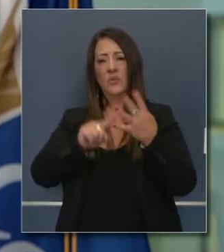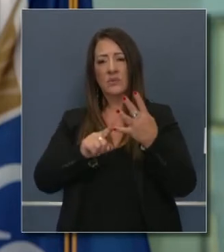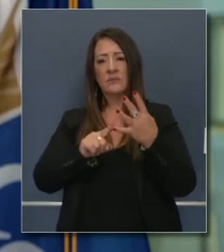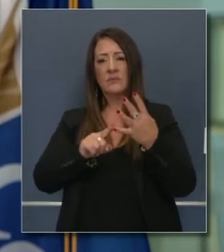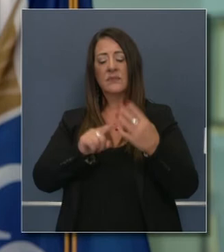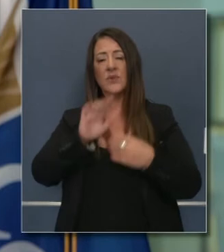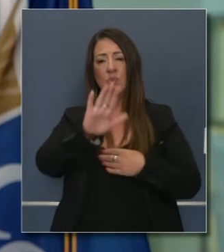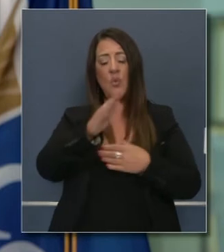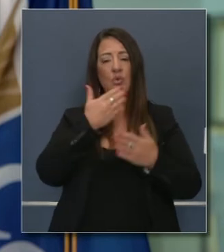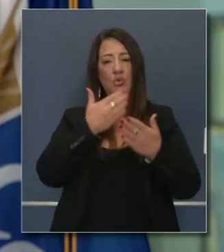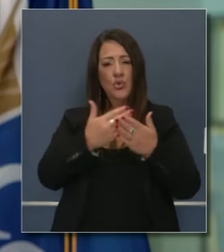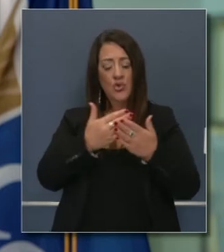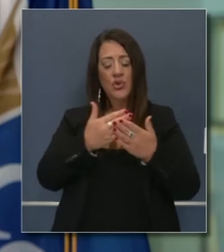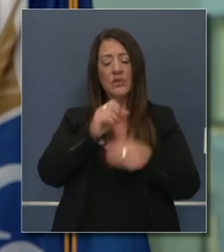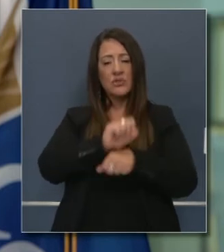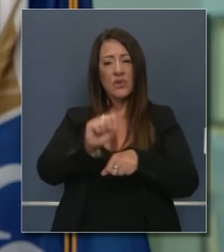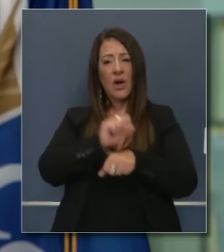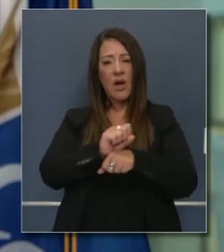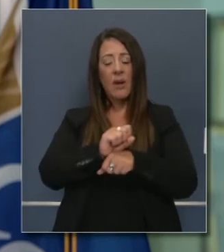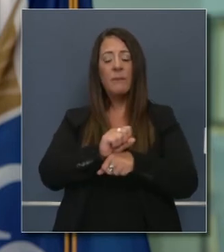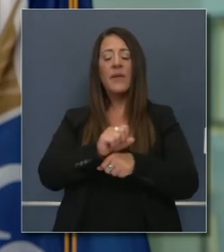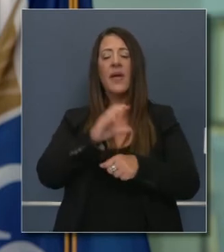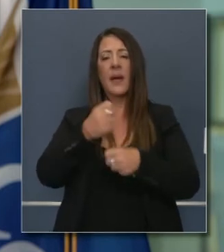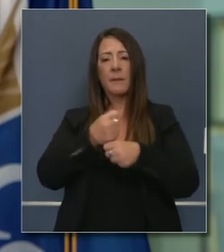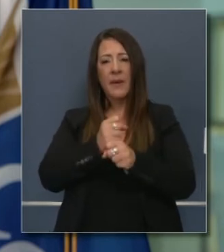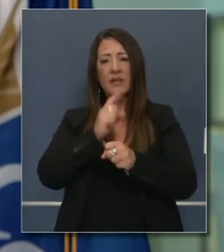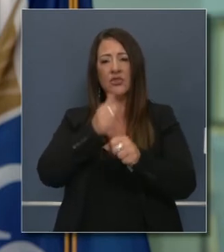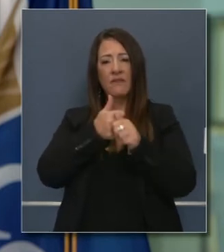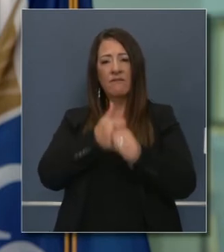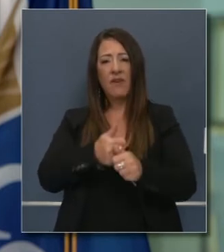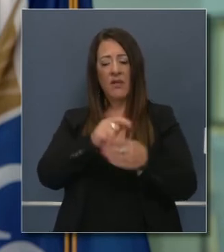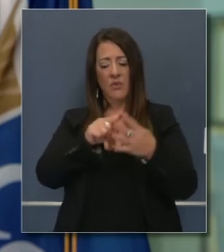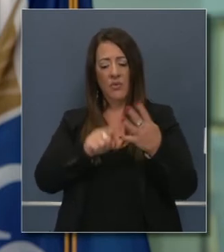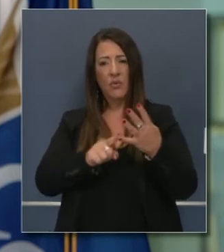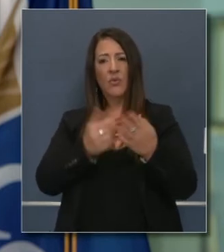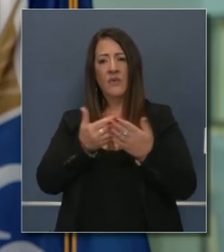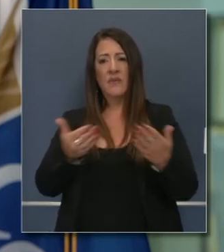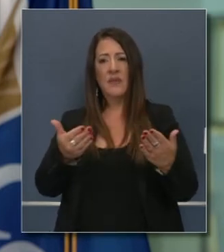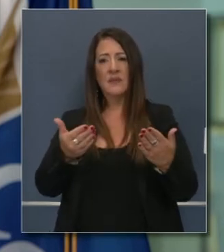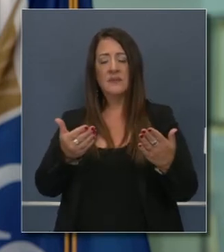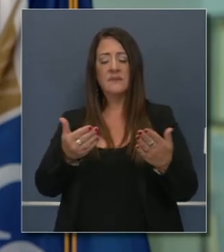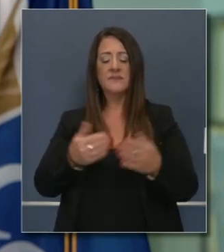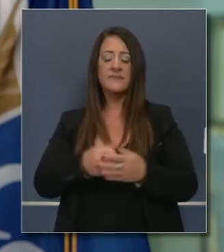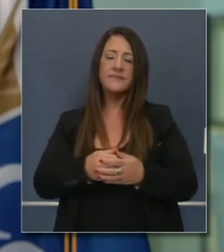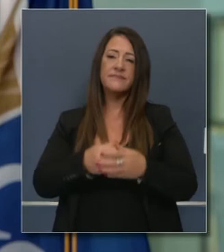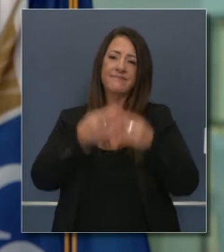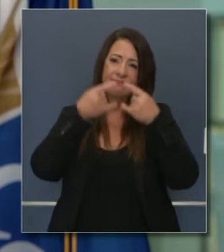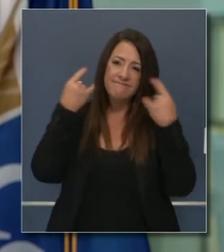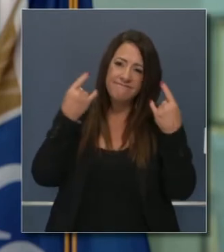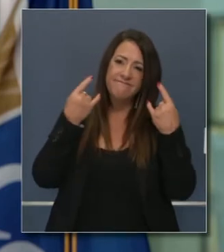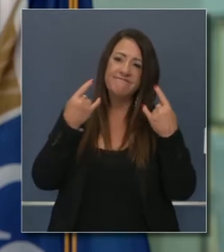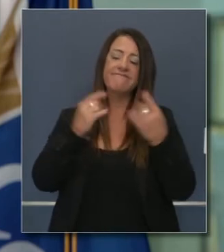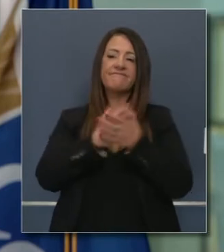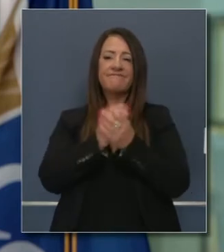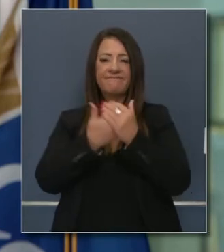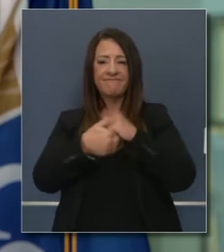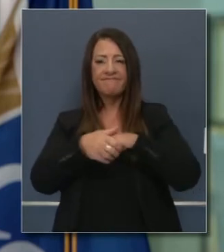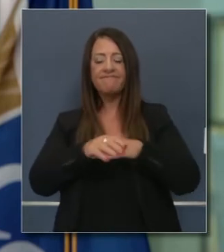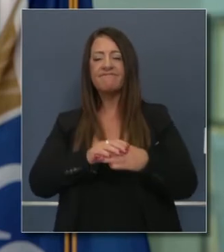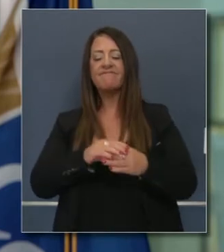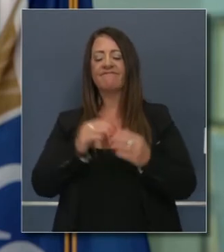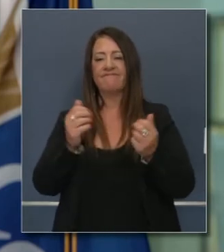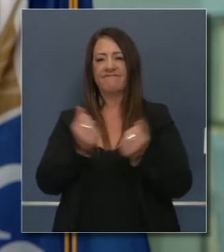Está claro tu ejemplo y la potencia y el poder de tus decisiones muy sencillas. Cuatro tareas. Ponerse la